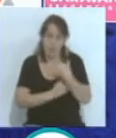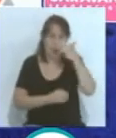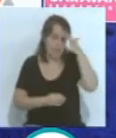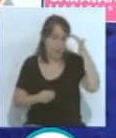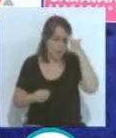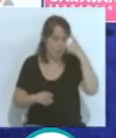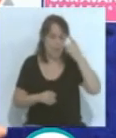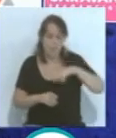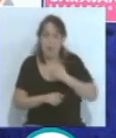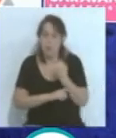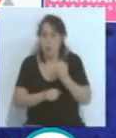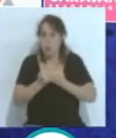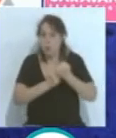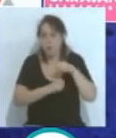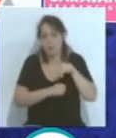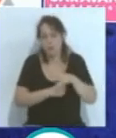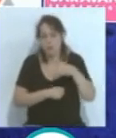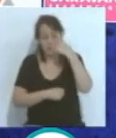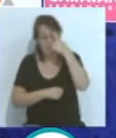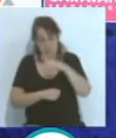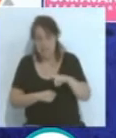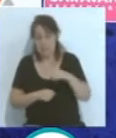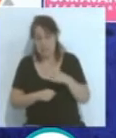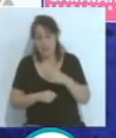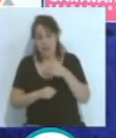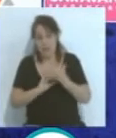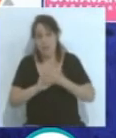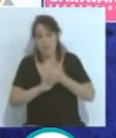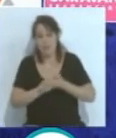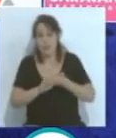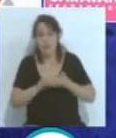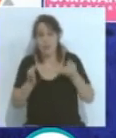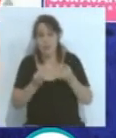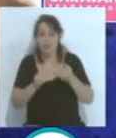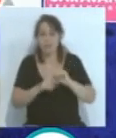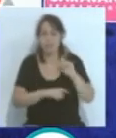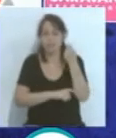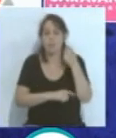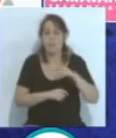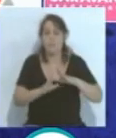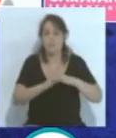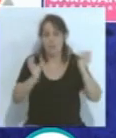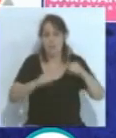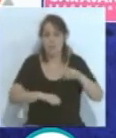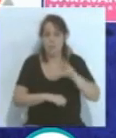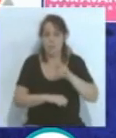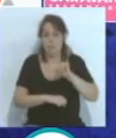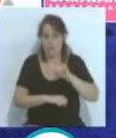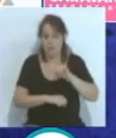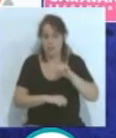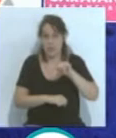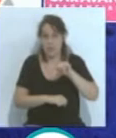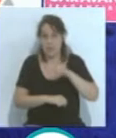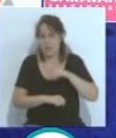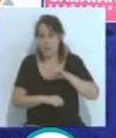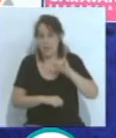soporte económico, ya saben todos a lo que me refiero, y se logra el gran pacto de Viana, donde todas las instituciones se ponen de acuerdo. fantástico,